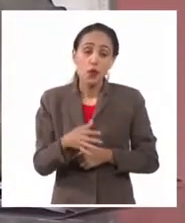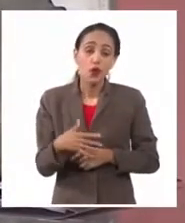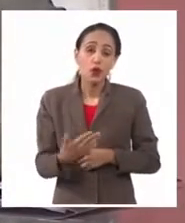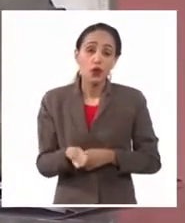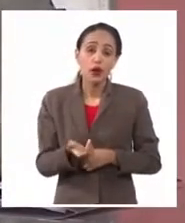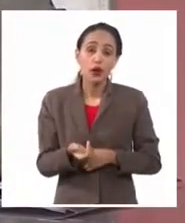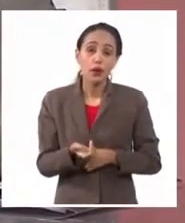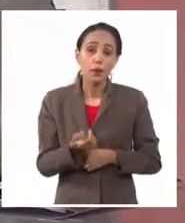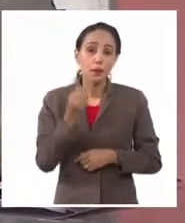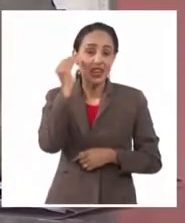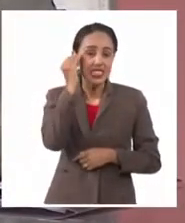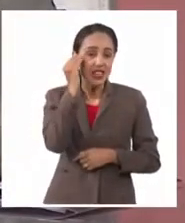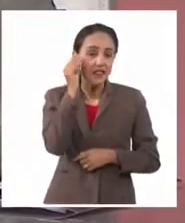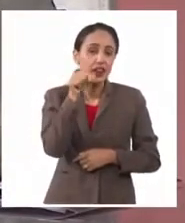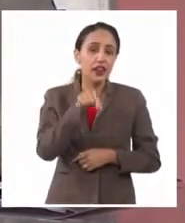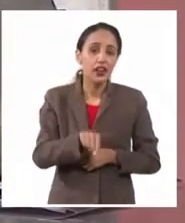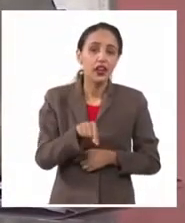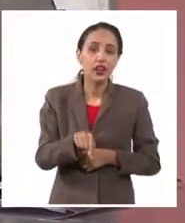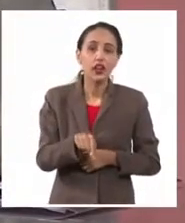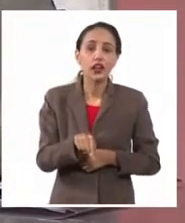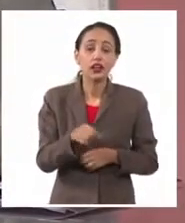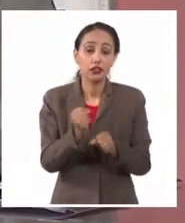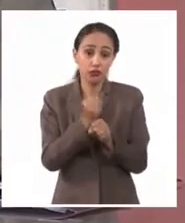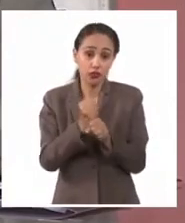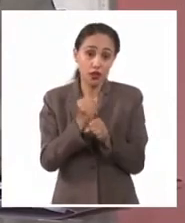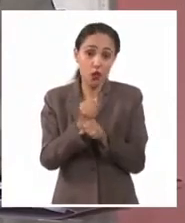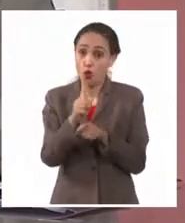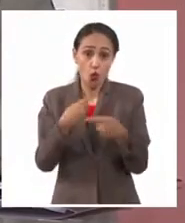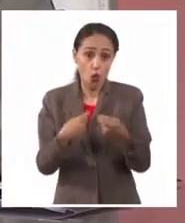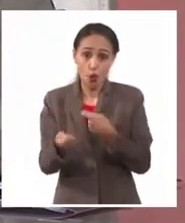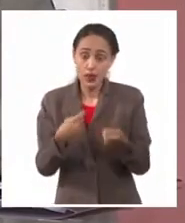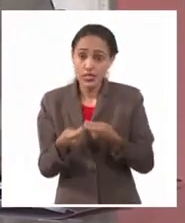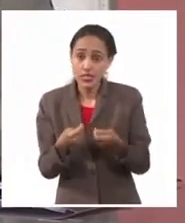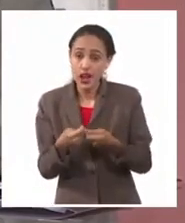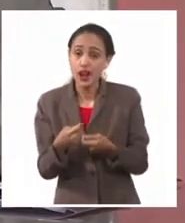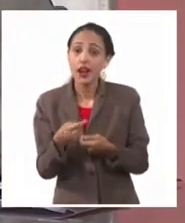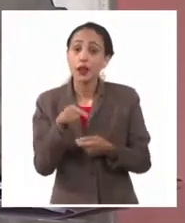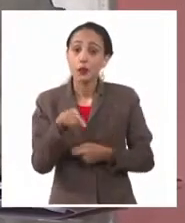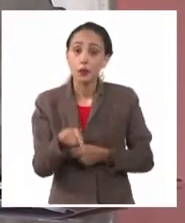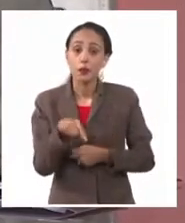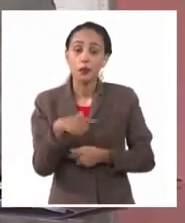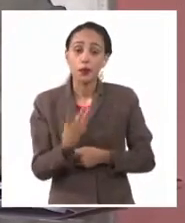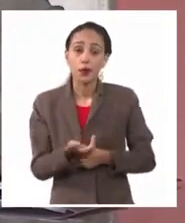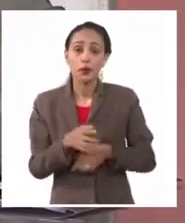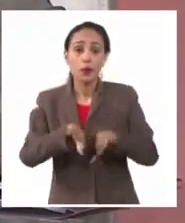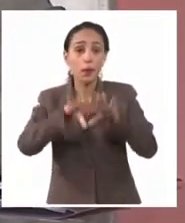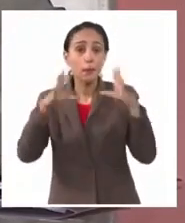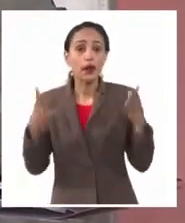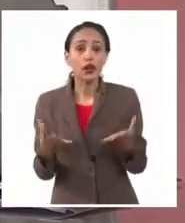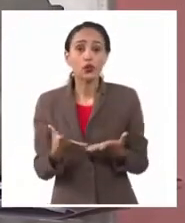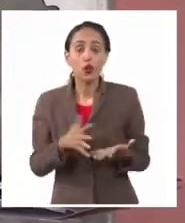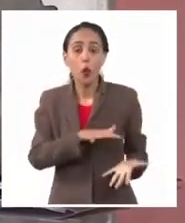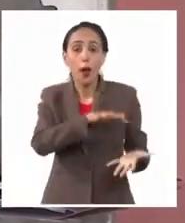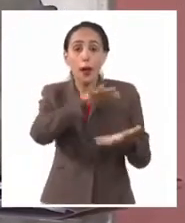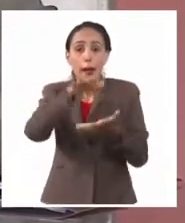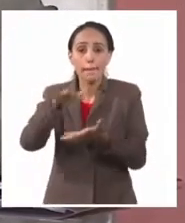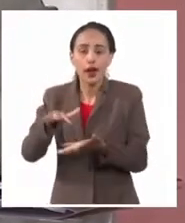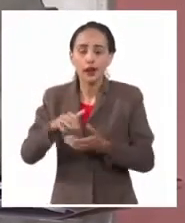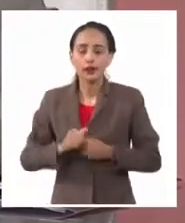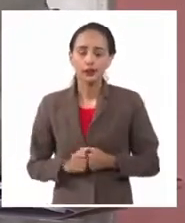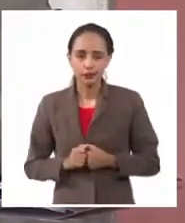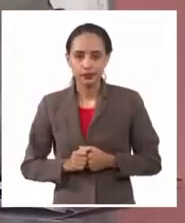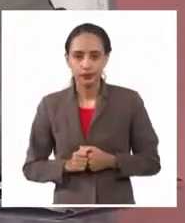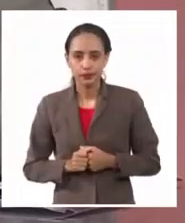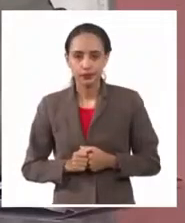definir esta actividad no comercial y su valor de referencia, particularmente para todos los equipajes, equipajes acompañados, equipajes no